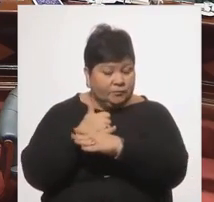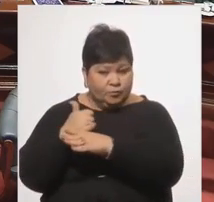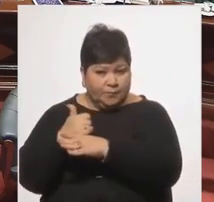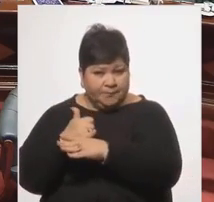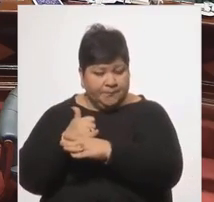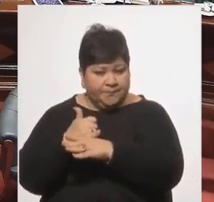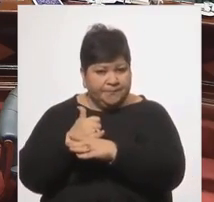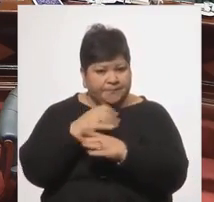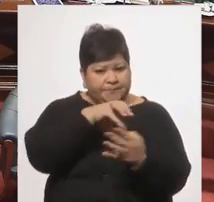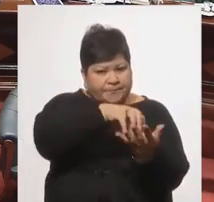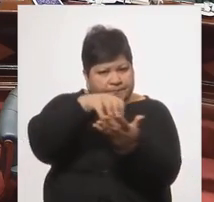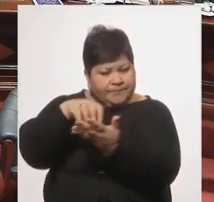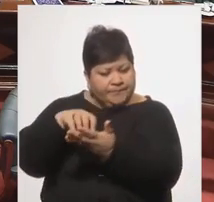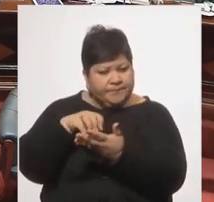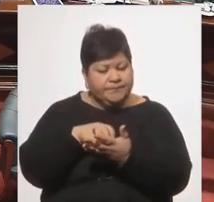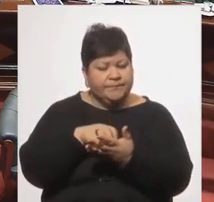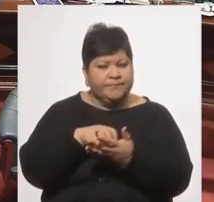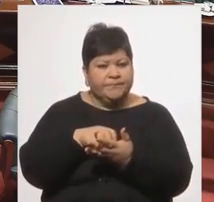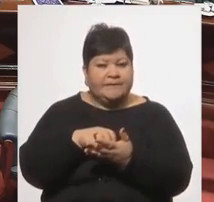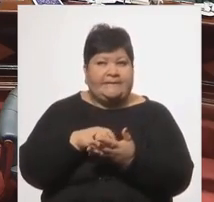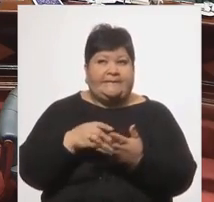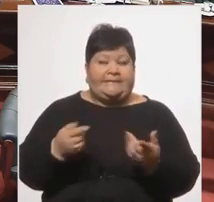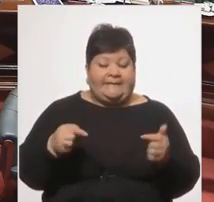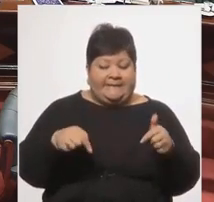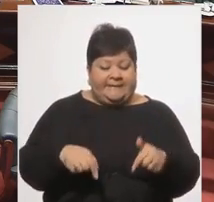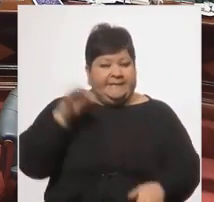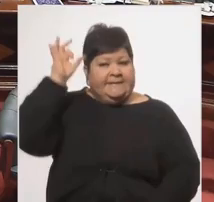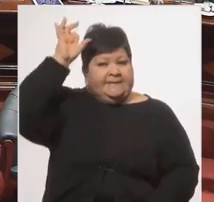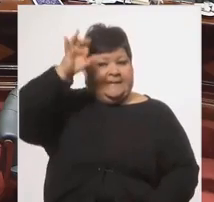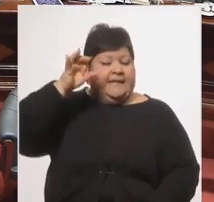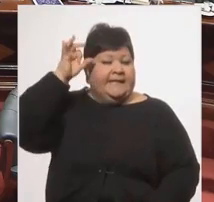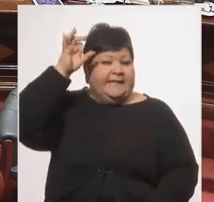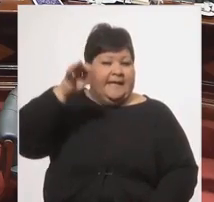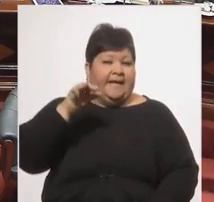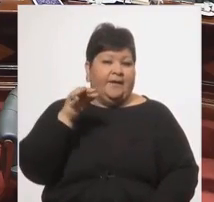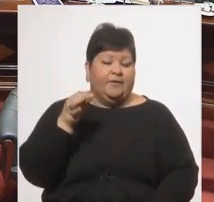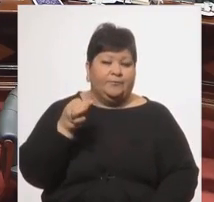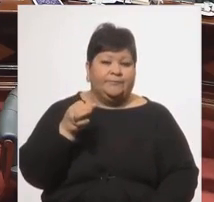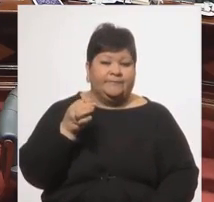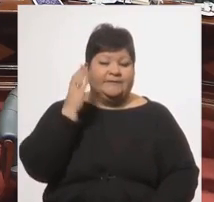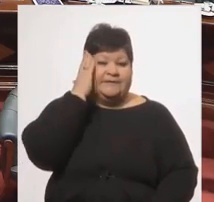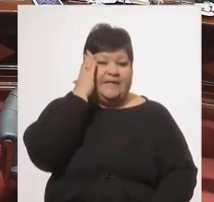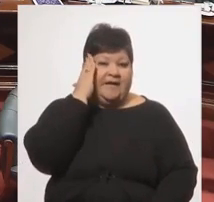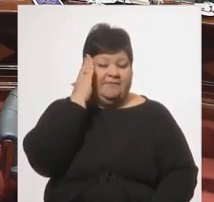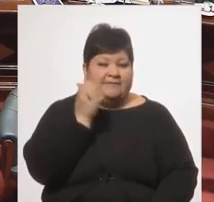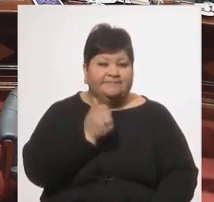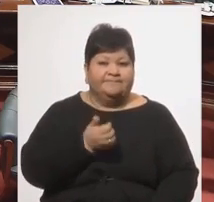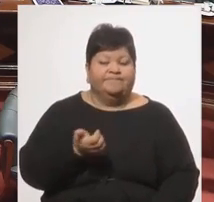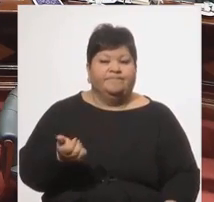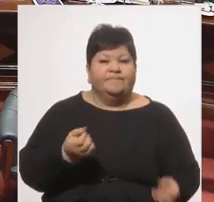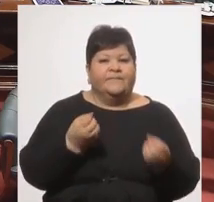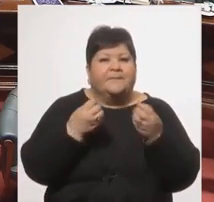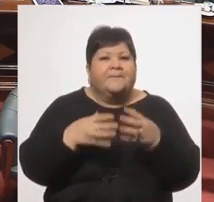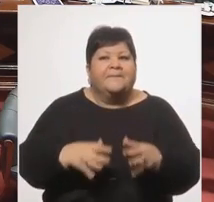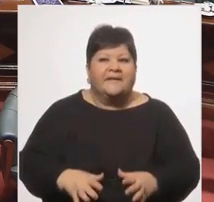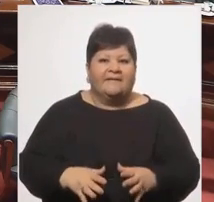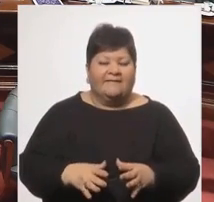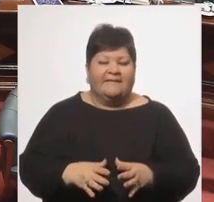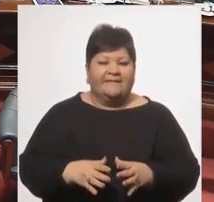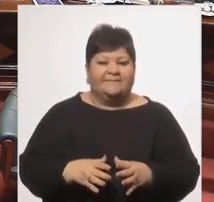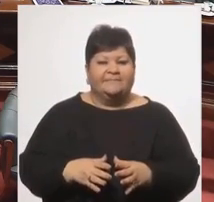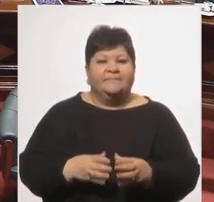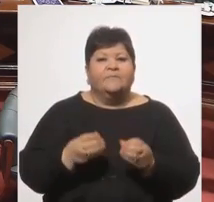perderá a un luchador de todas las horas, un compañero que desde su juventud se interesó por la suerte de su país.